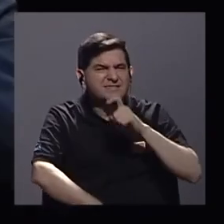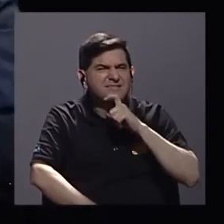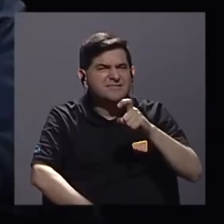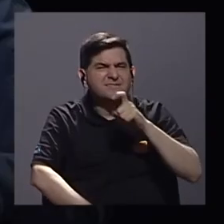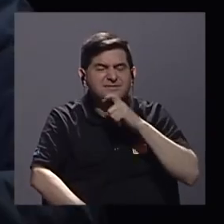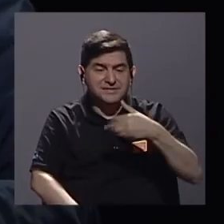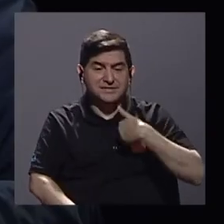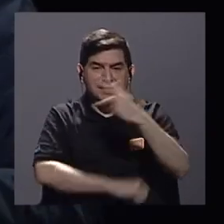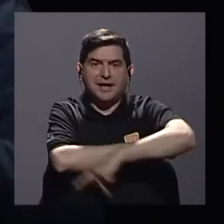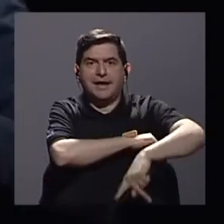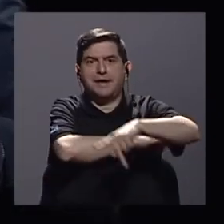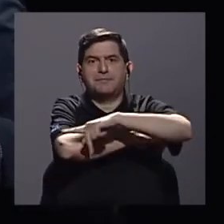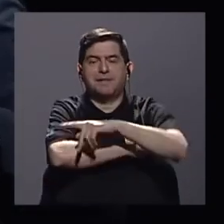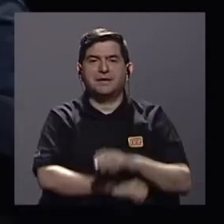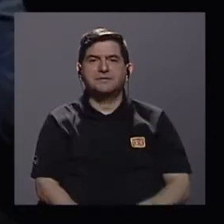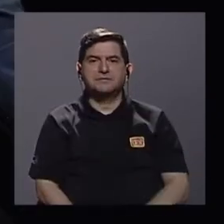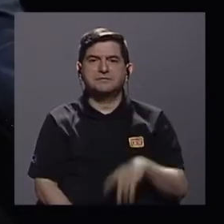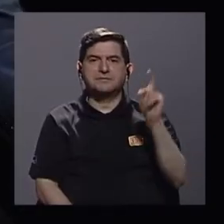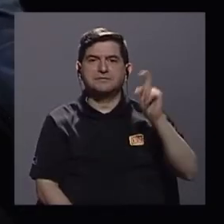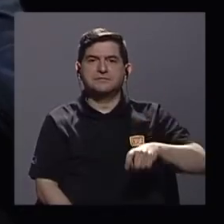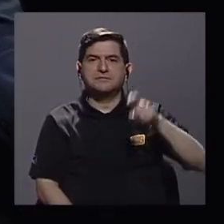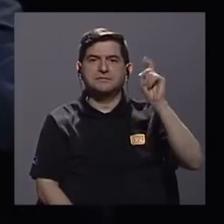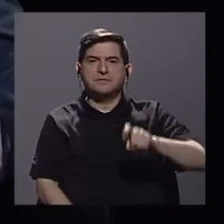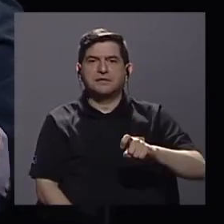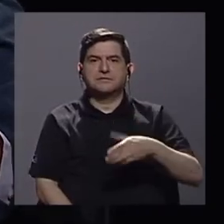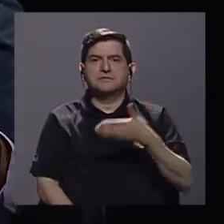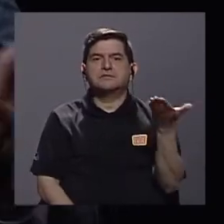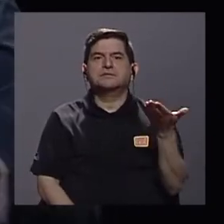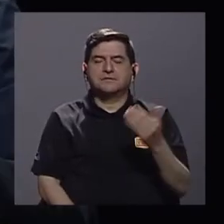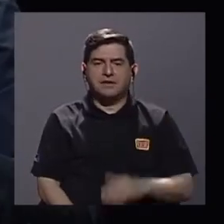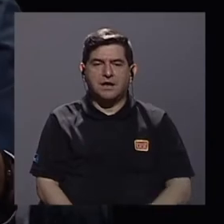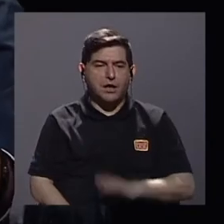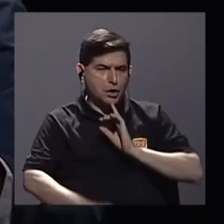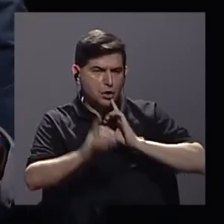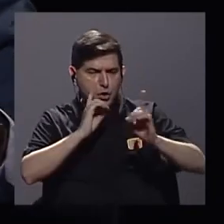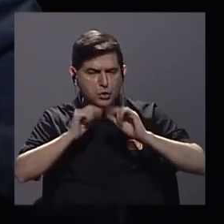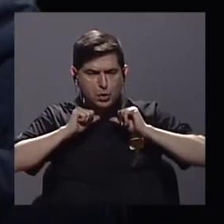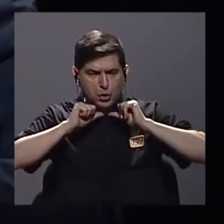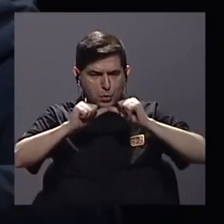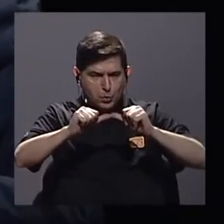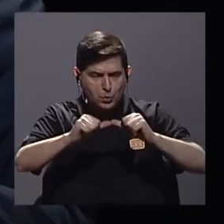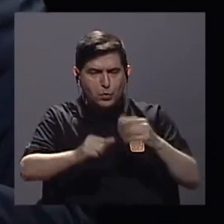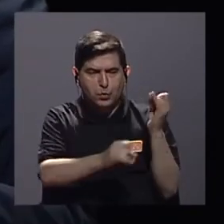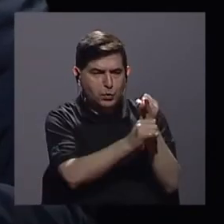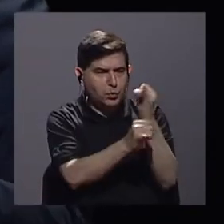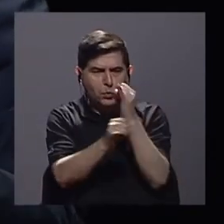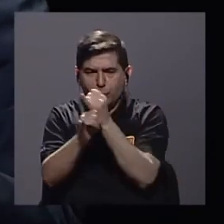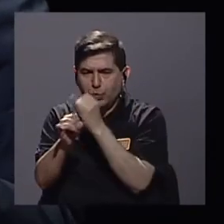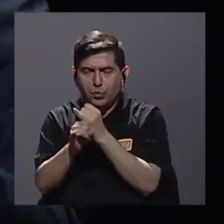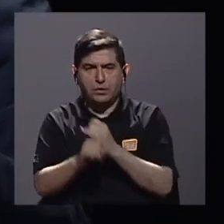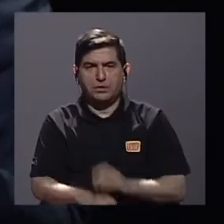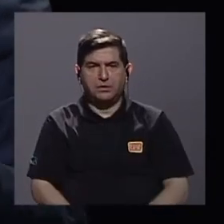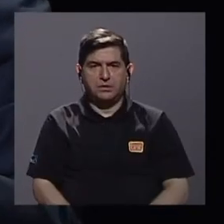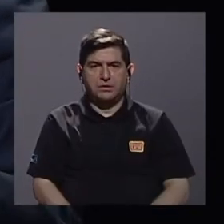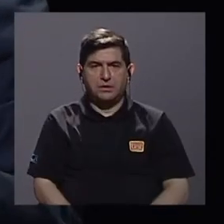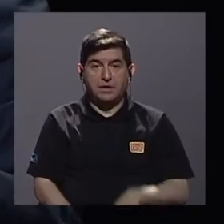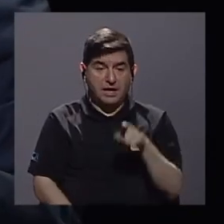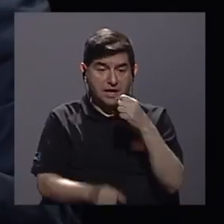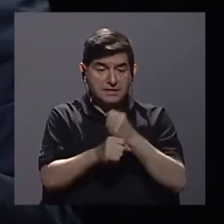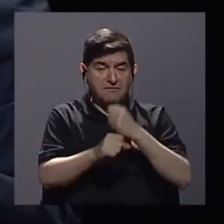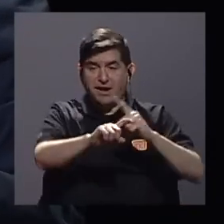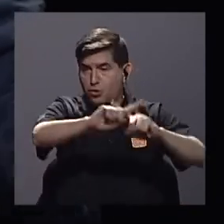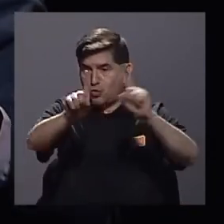que vive el país necesitamos de ese diálogo constante entre las instituciones y que a la hora de esa labor